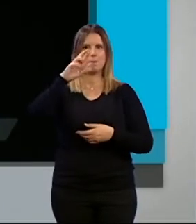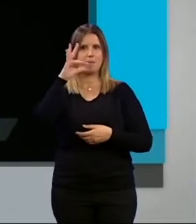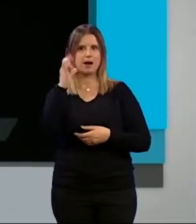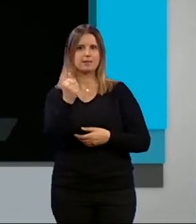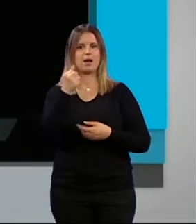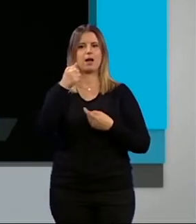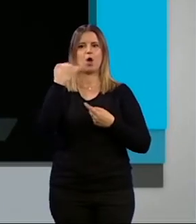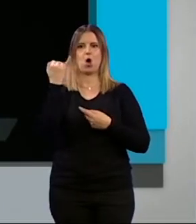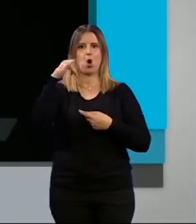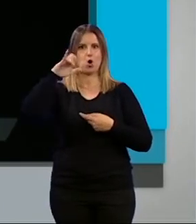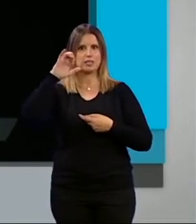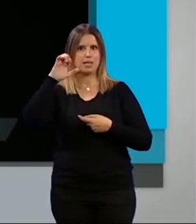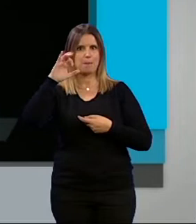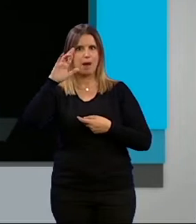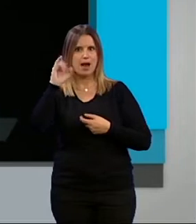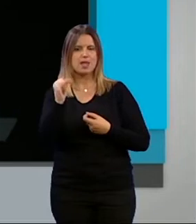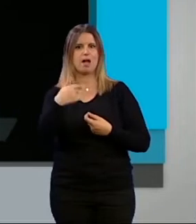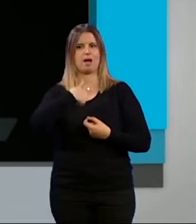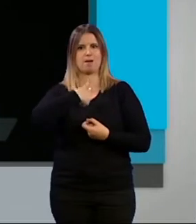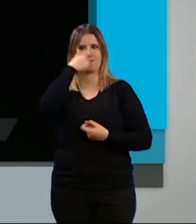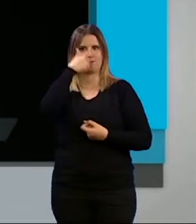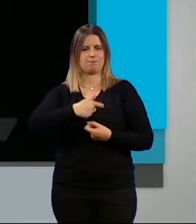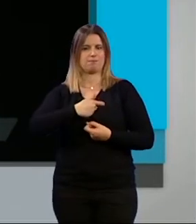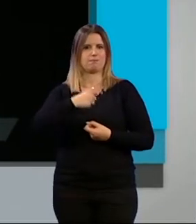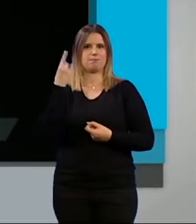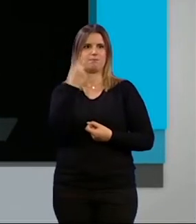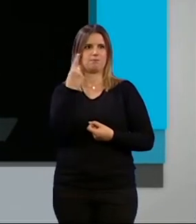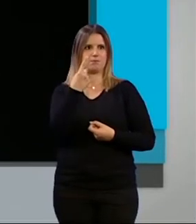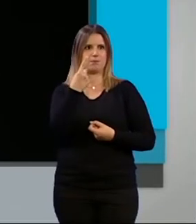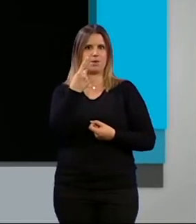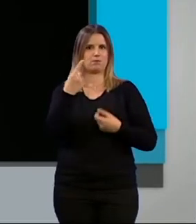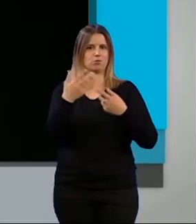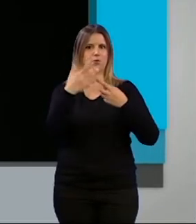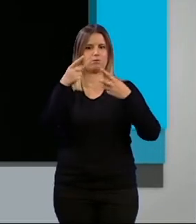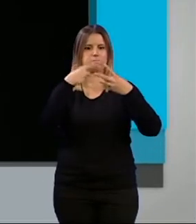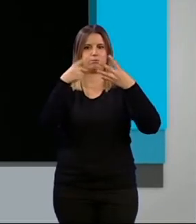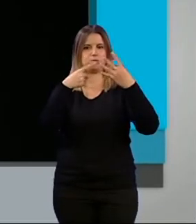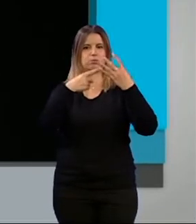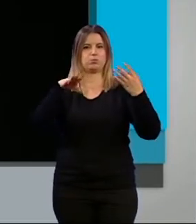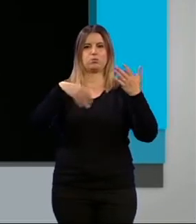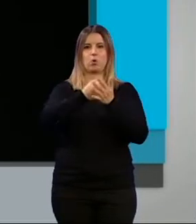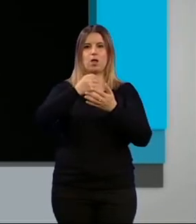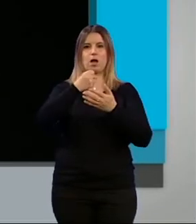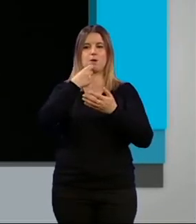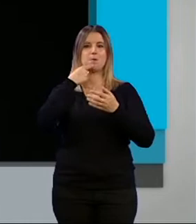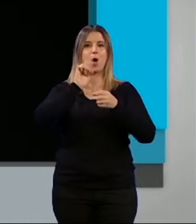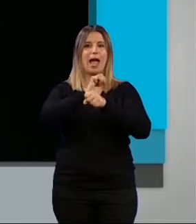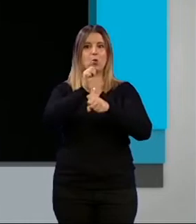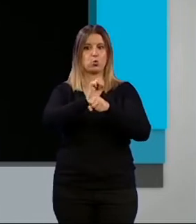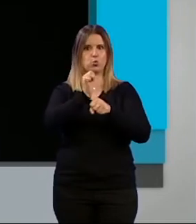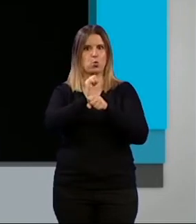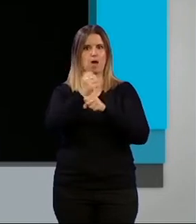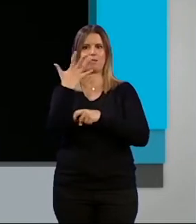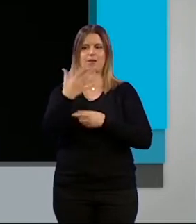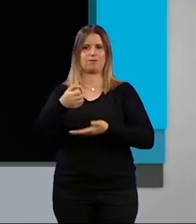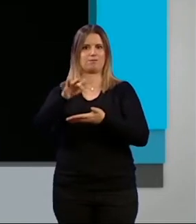mí, y también en el primer proceso de eliminación hasta las cinco restantes culturas. Y hasta agradecer a